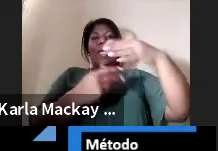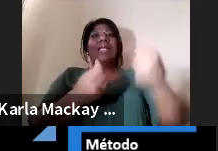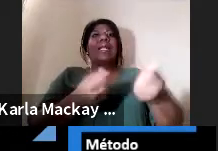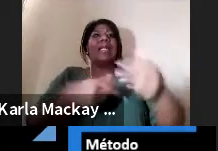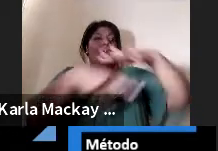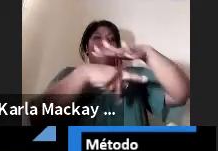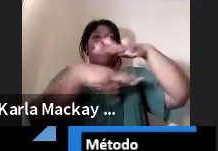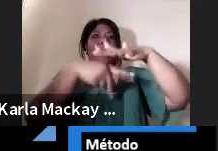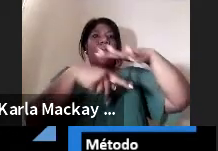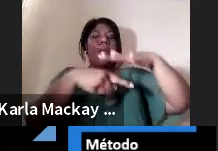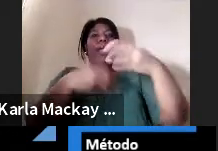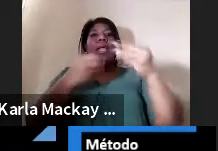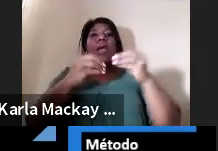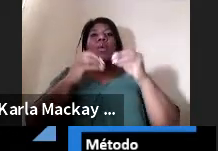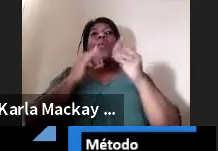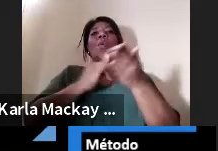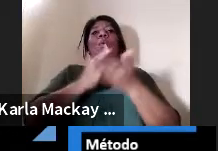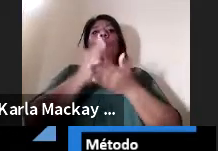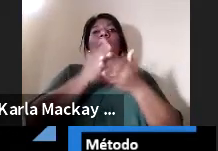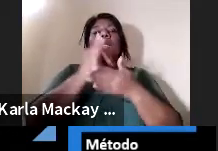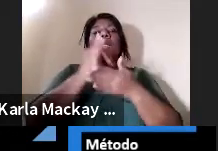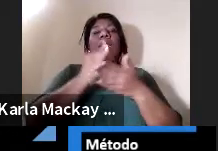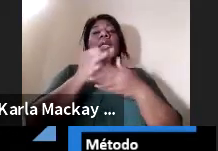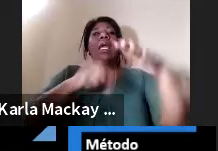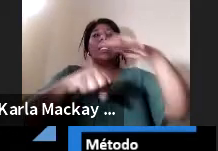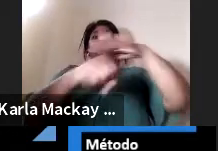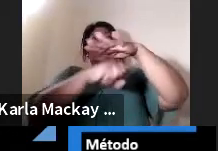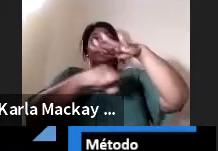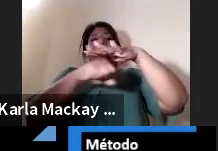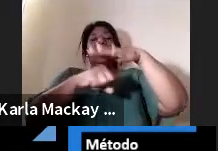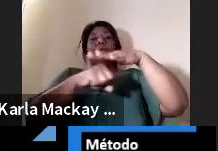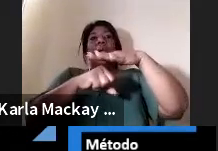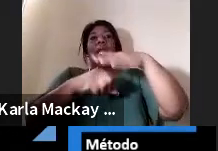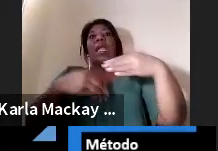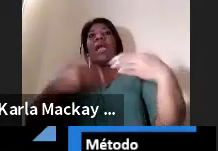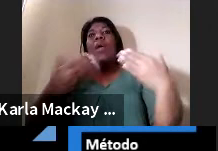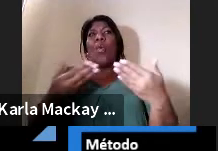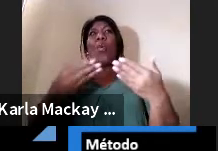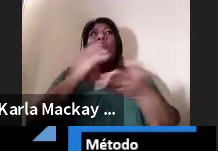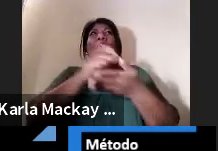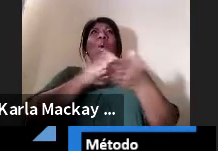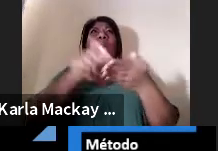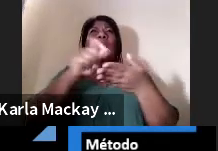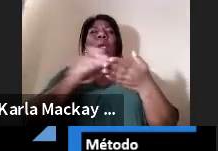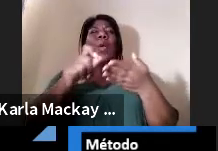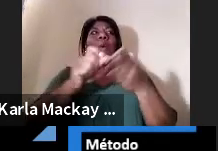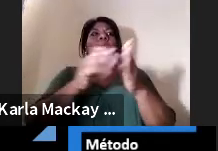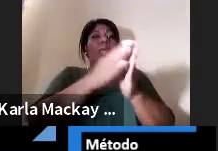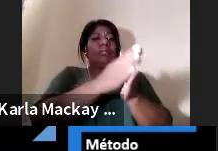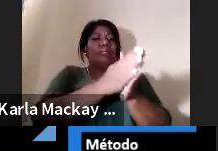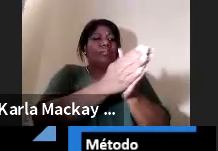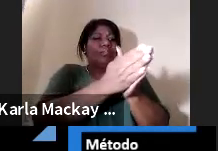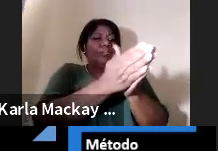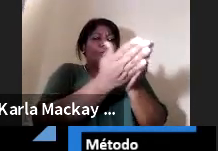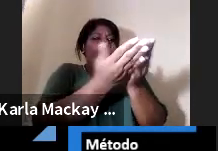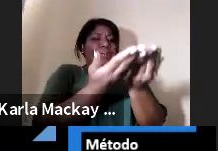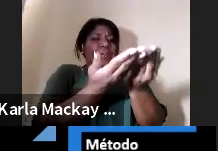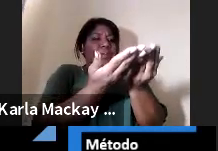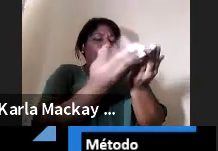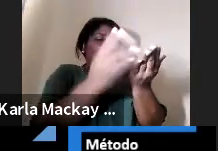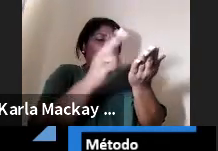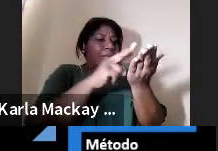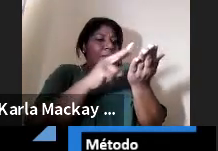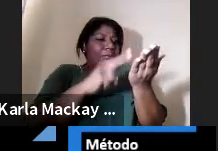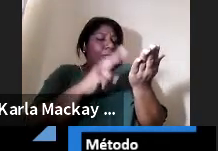cómo vamos a hacerlo con lo de primaria, premedia, cuando de repente es un libro muy sofisticado, de repente no van a poder. Entonces,